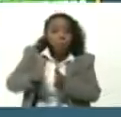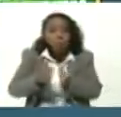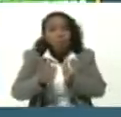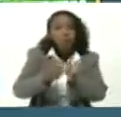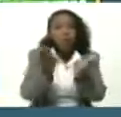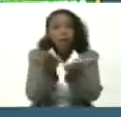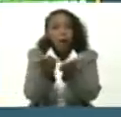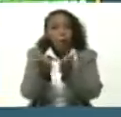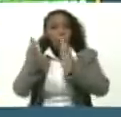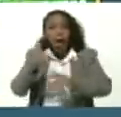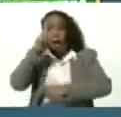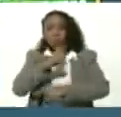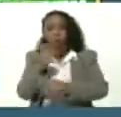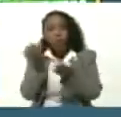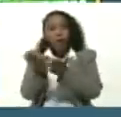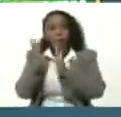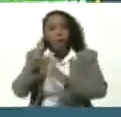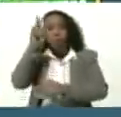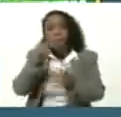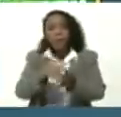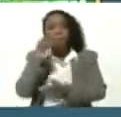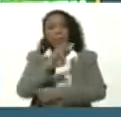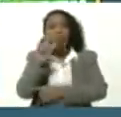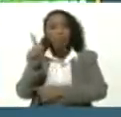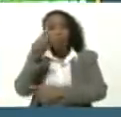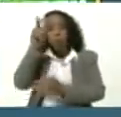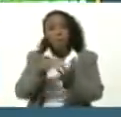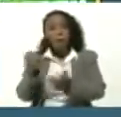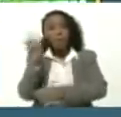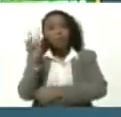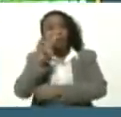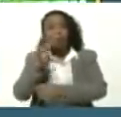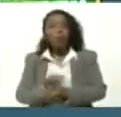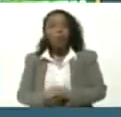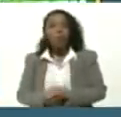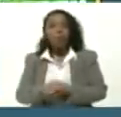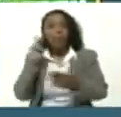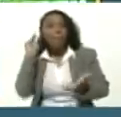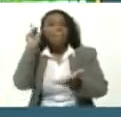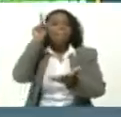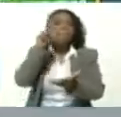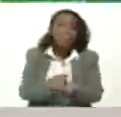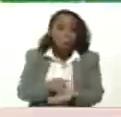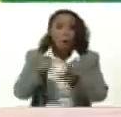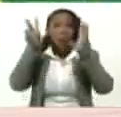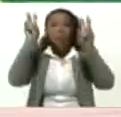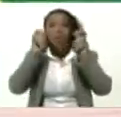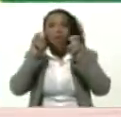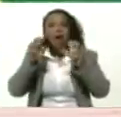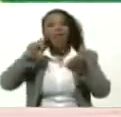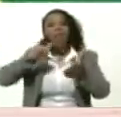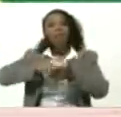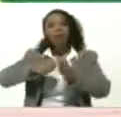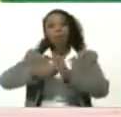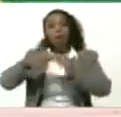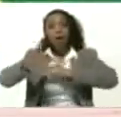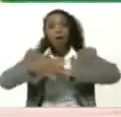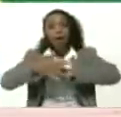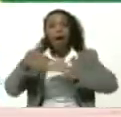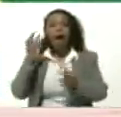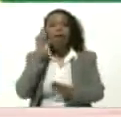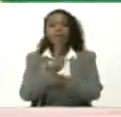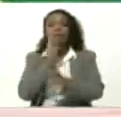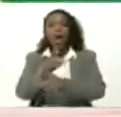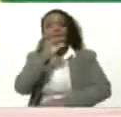El año escolar Dos mil veintiuno Dos mil veintidós Y la llegada De las nuevas Tecnologías Y las redes